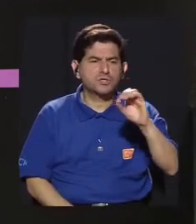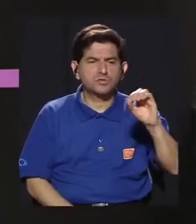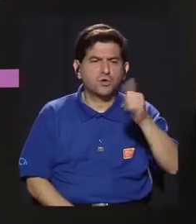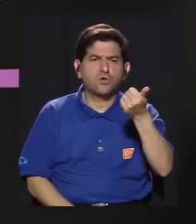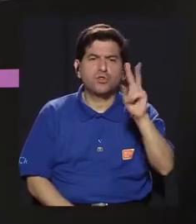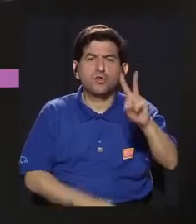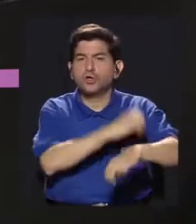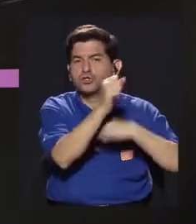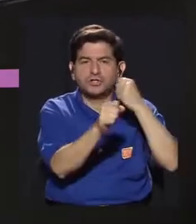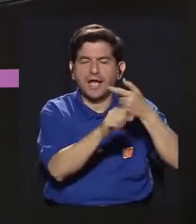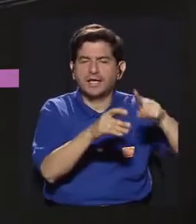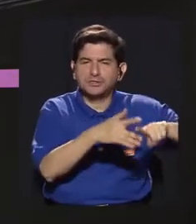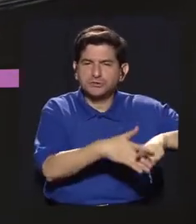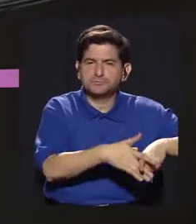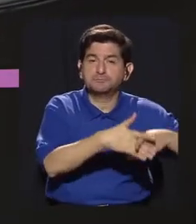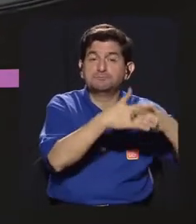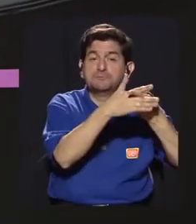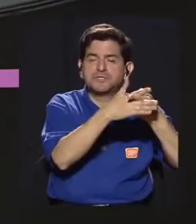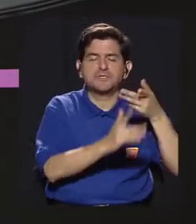años.